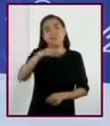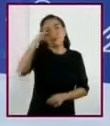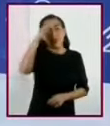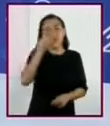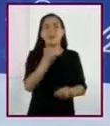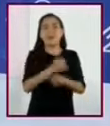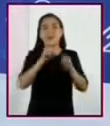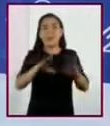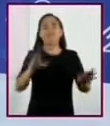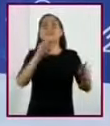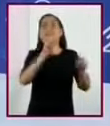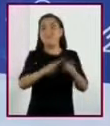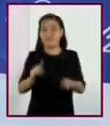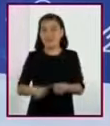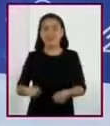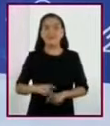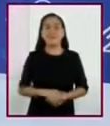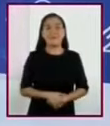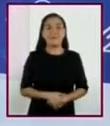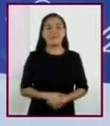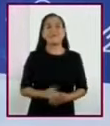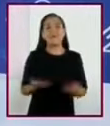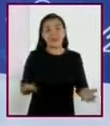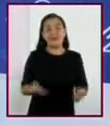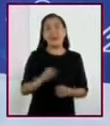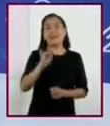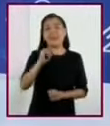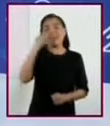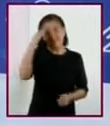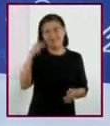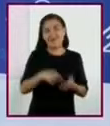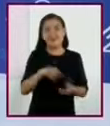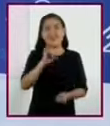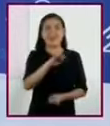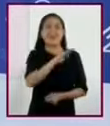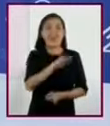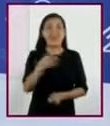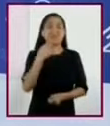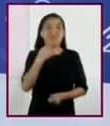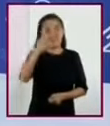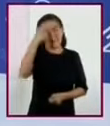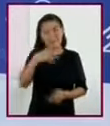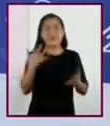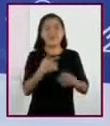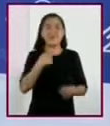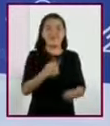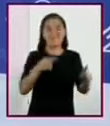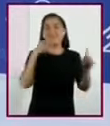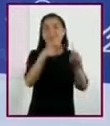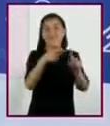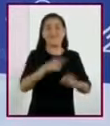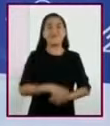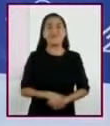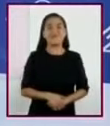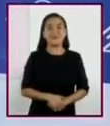variada. Sí, sí, creo que sí me servirá para llegar a mi objetivo.